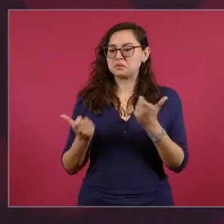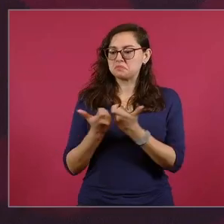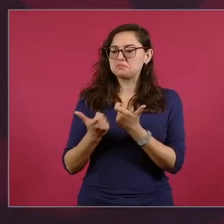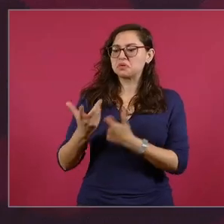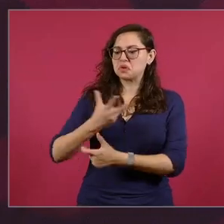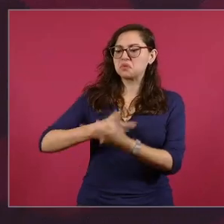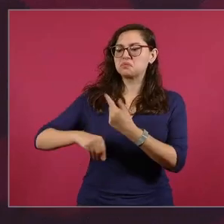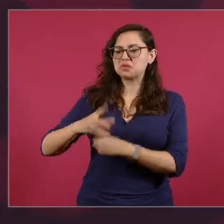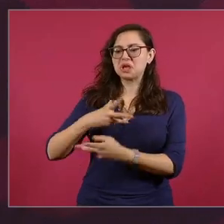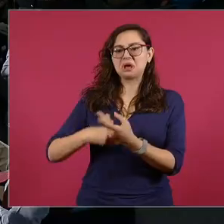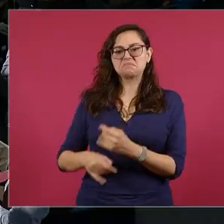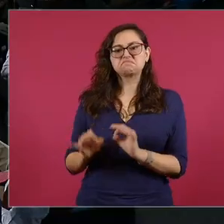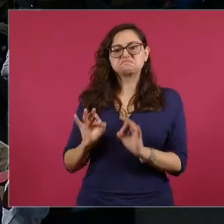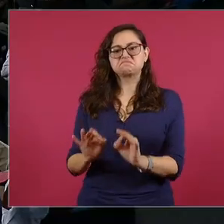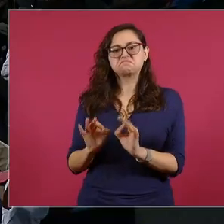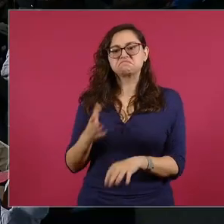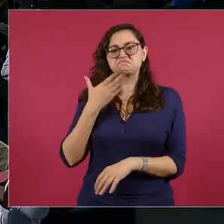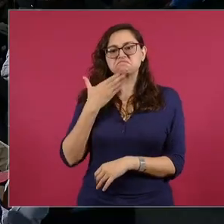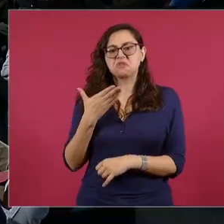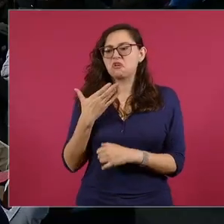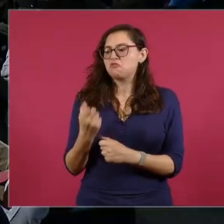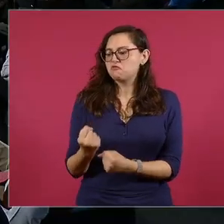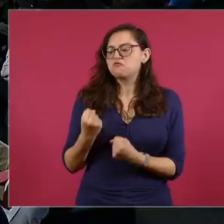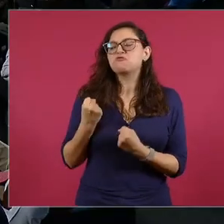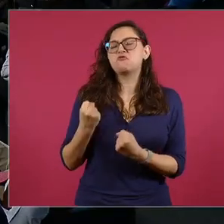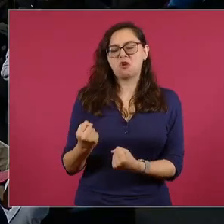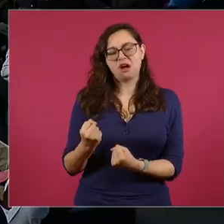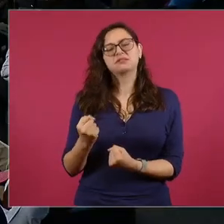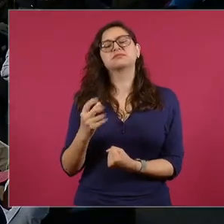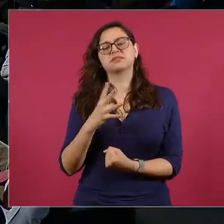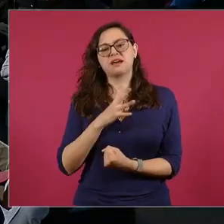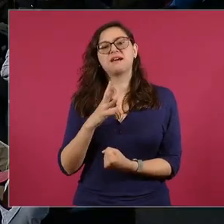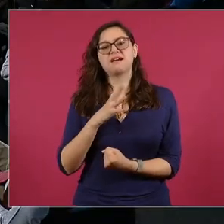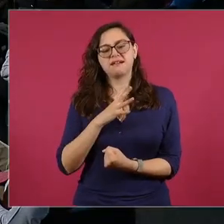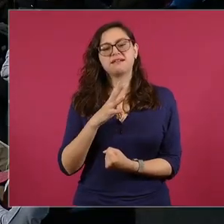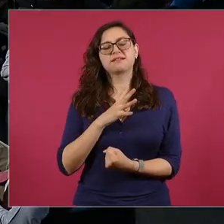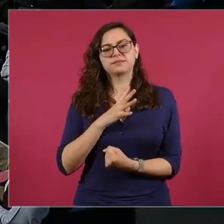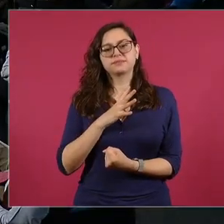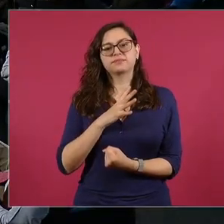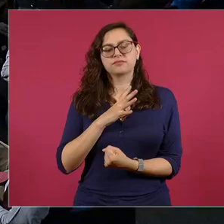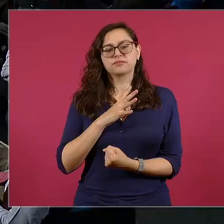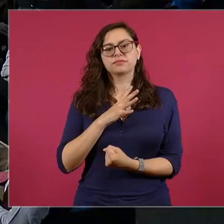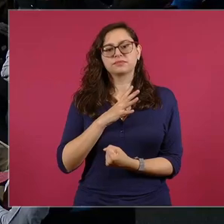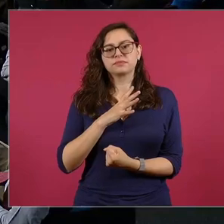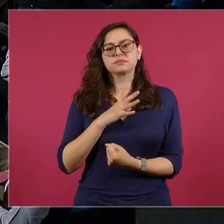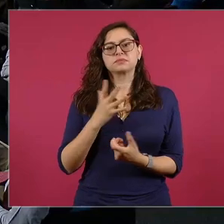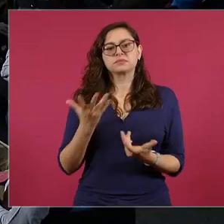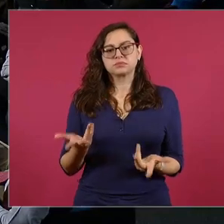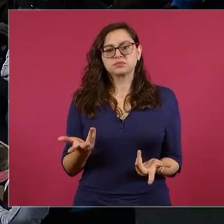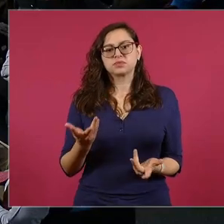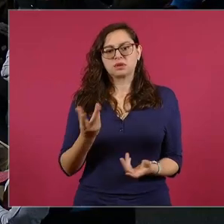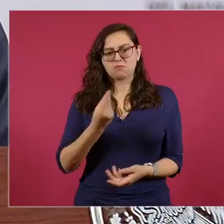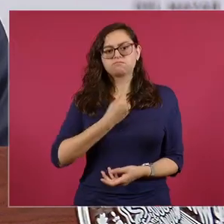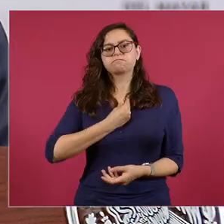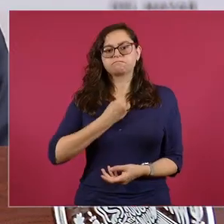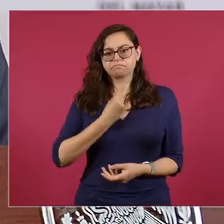fuerte, mucho, muy fuerte, resiste